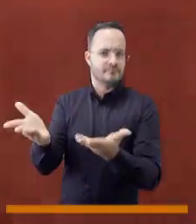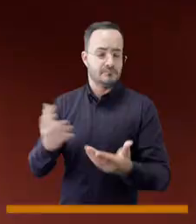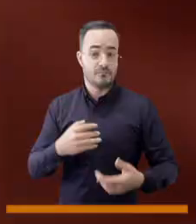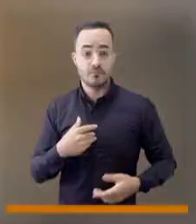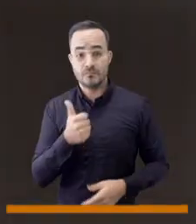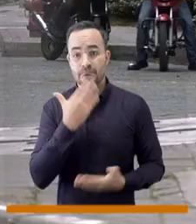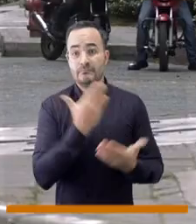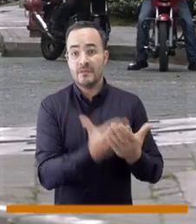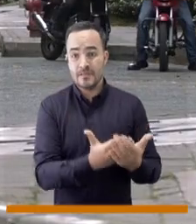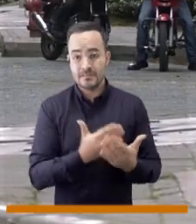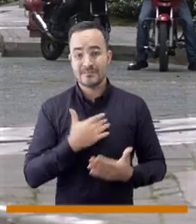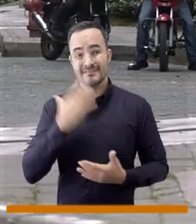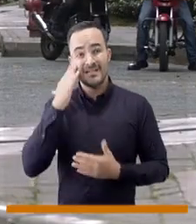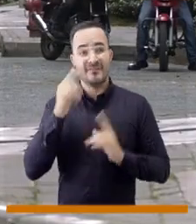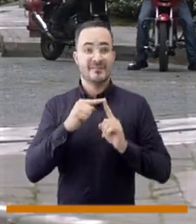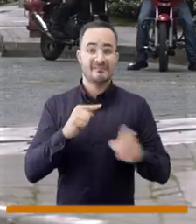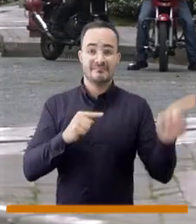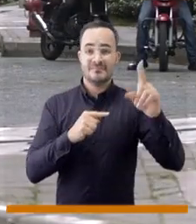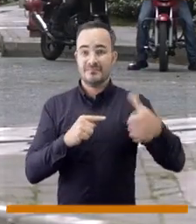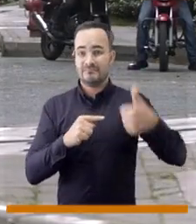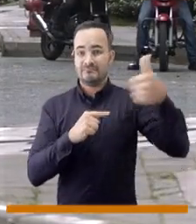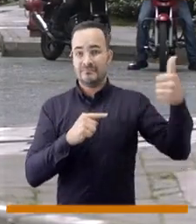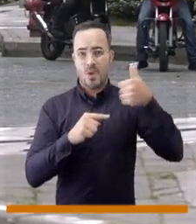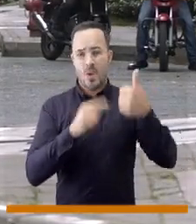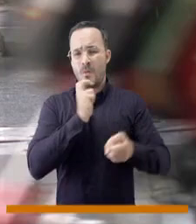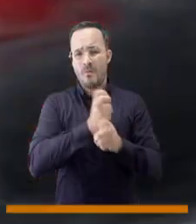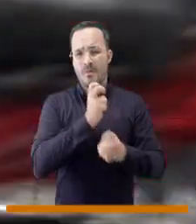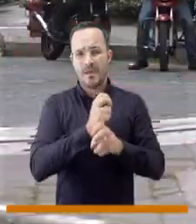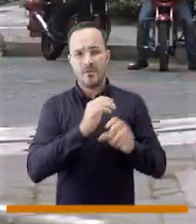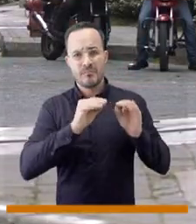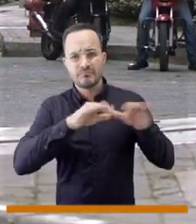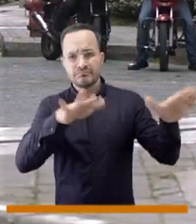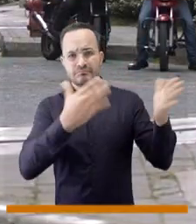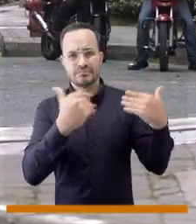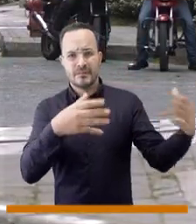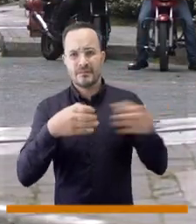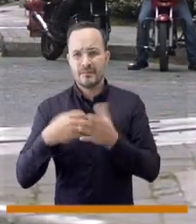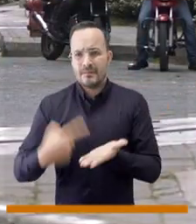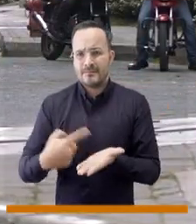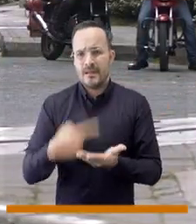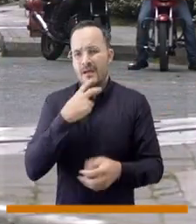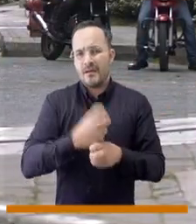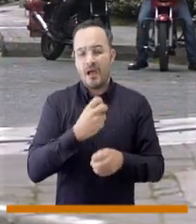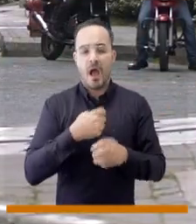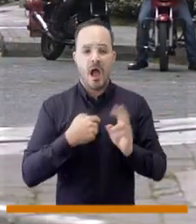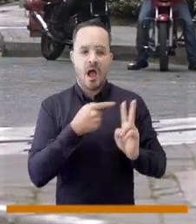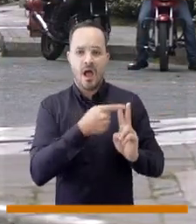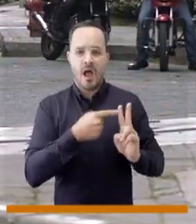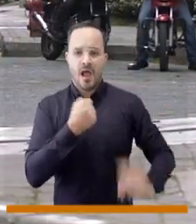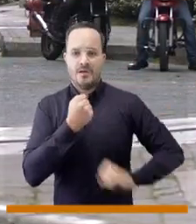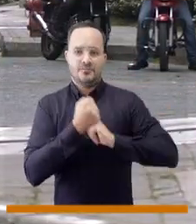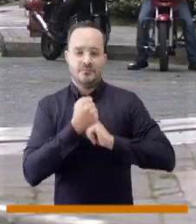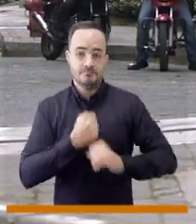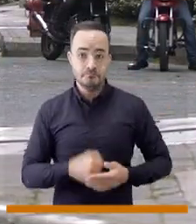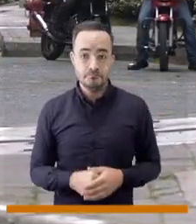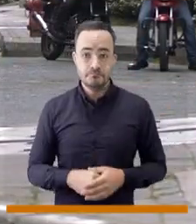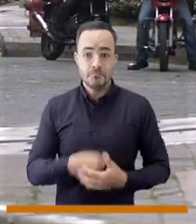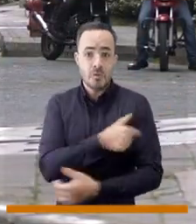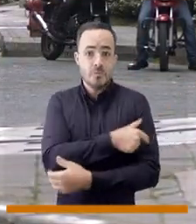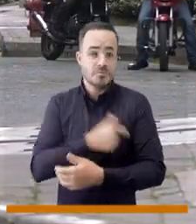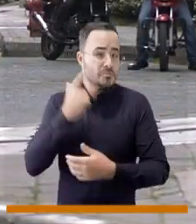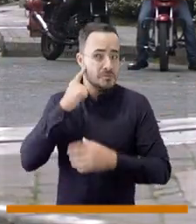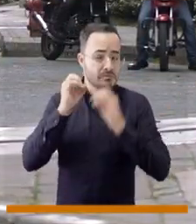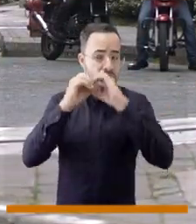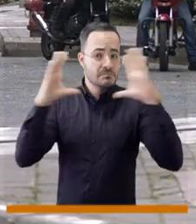han sabido realmente engranar a todos estos entes que a veces es complicado, digamos, reunirnos en un mismo sitio y la comisión, pienso que